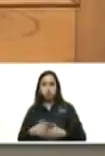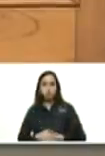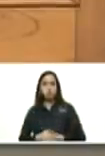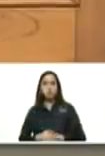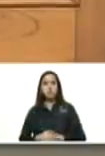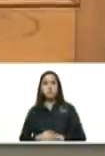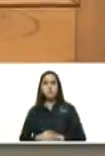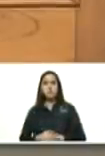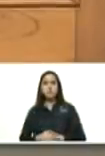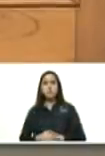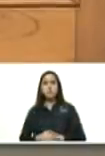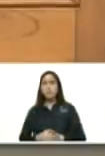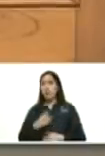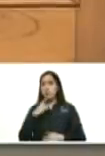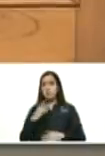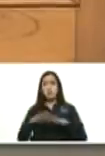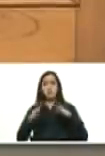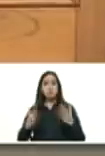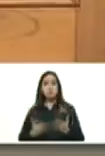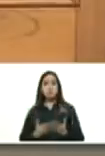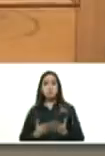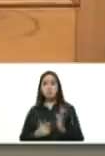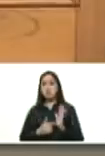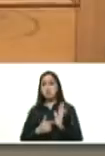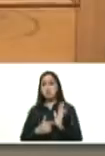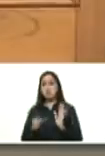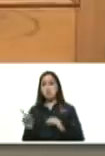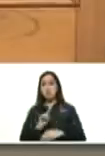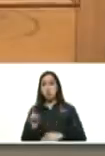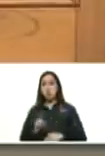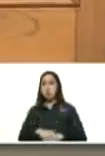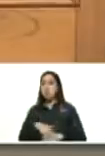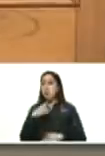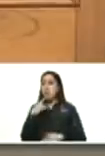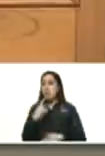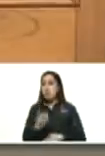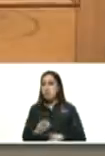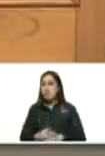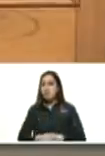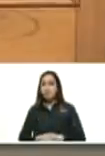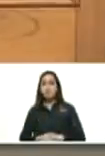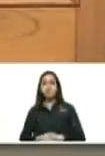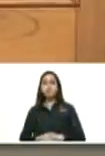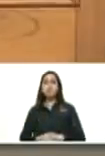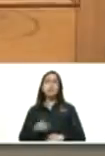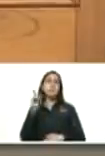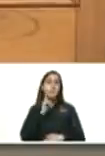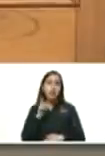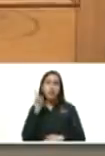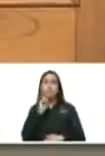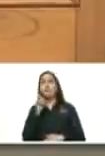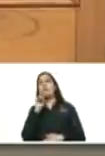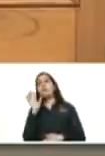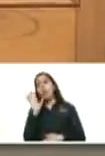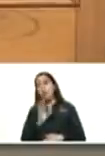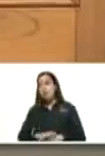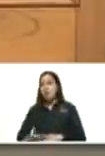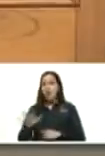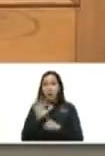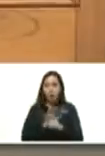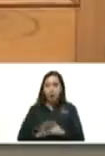eso no se lo dicen al mundo lo único que dicen es las mentiras las manipulaciones